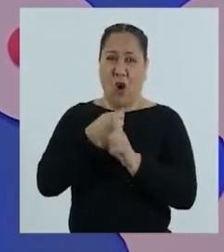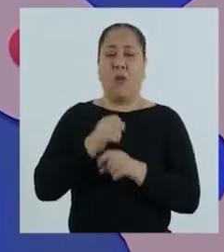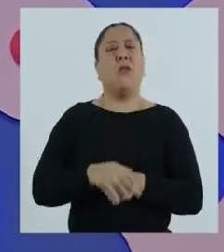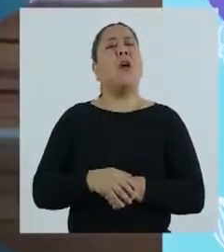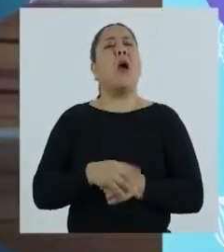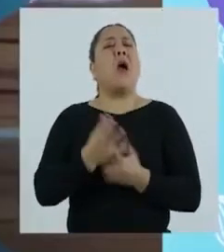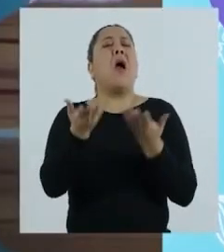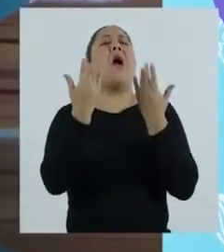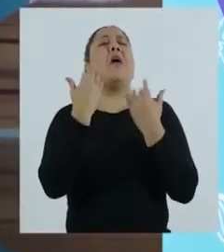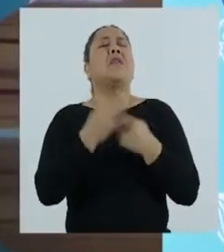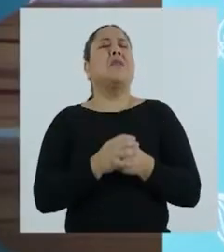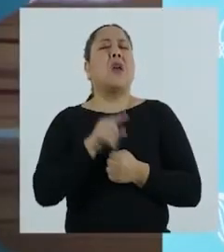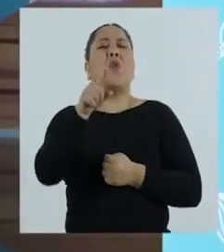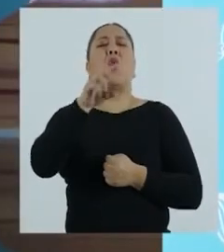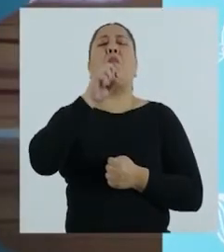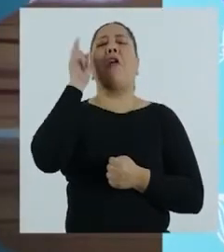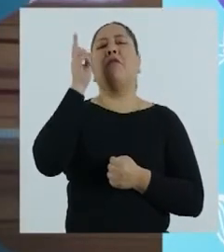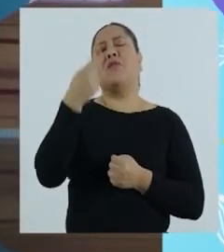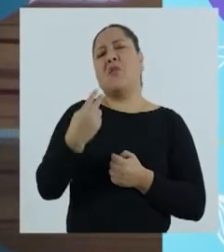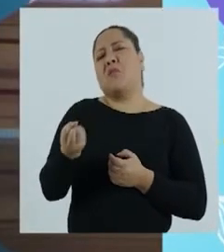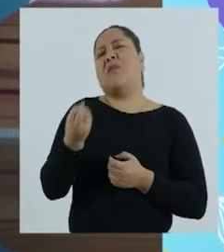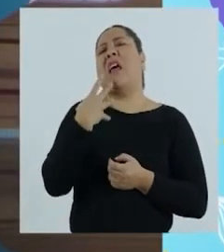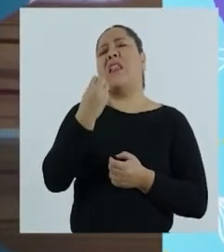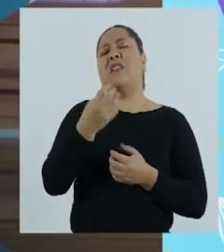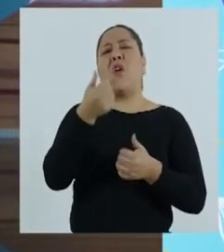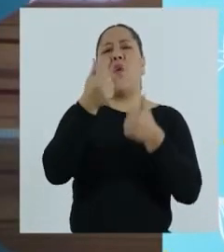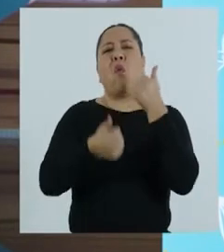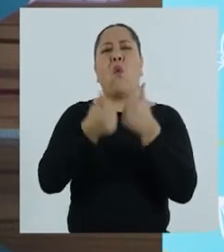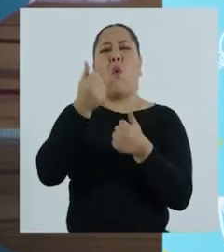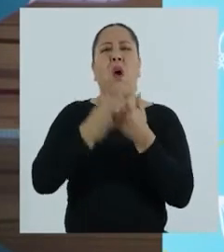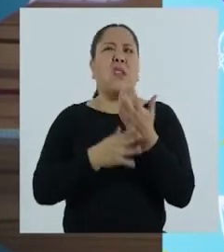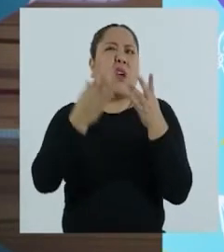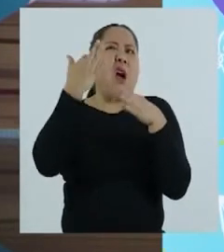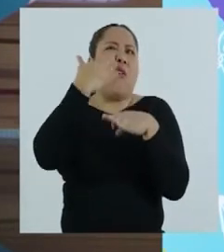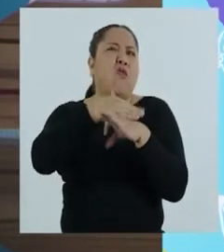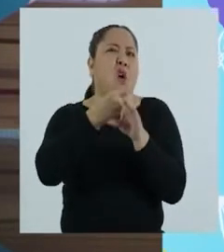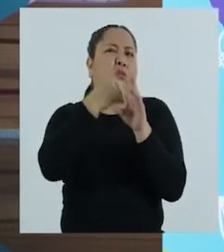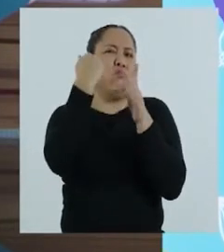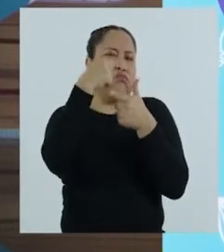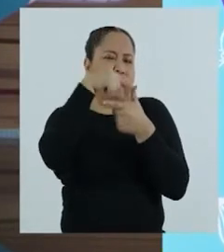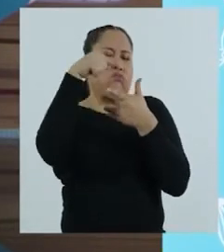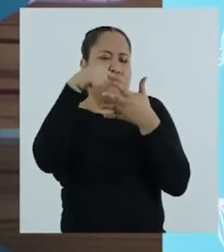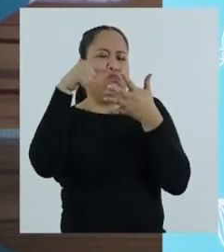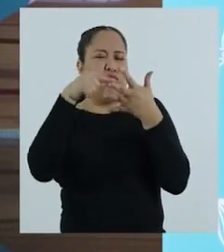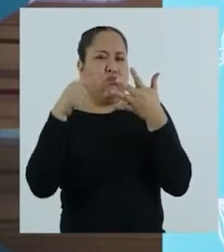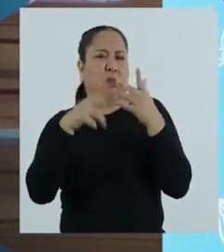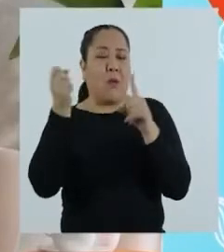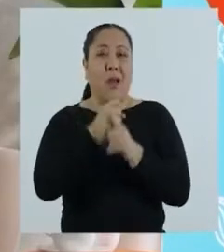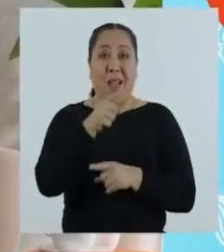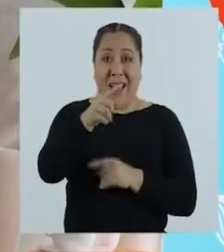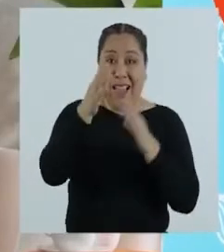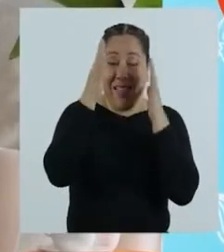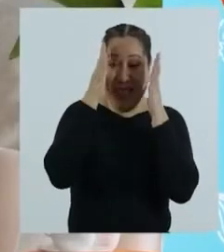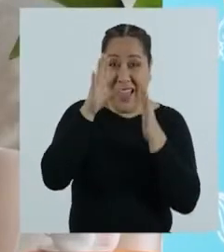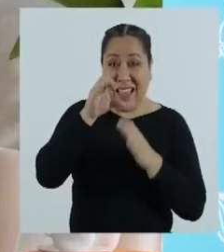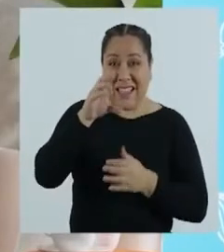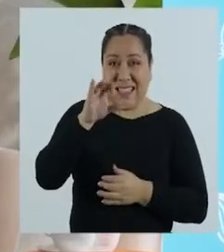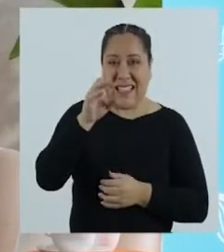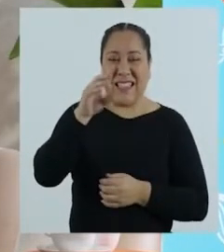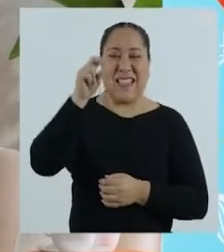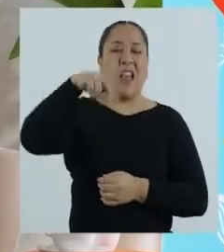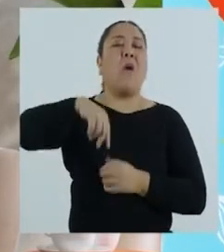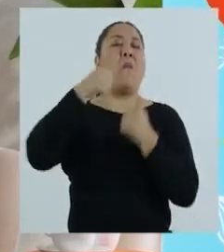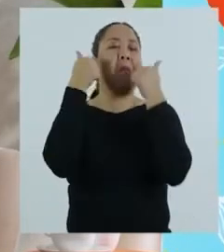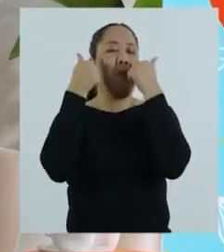anteriores. Mencionó al principio, profesora, que nos iba a decir cuáles eran los tipos de violencia. Estás atenta,